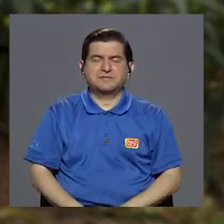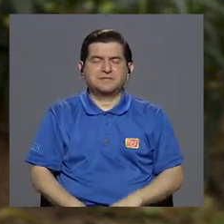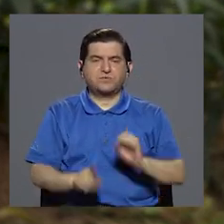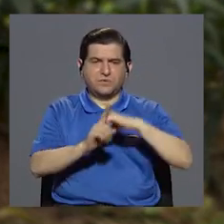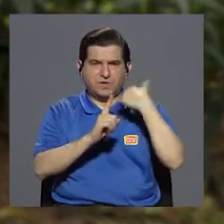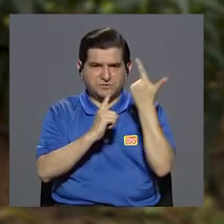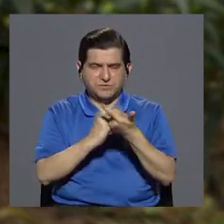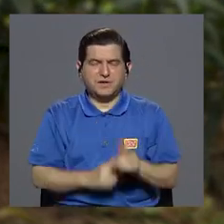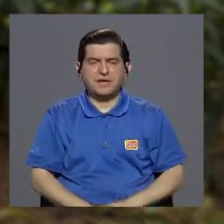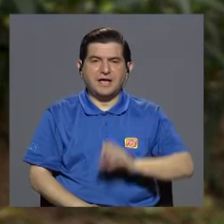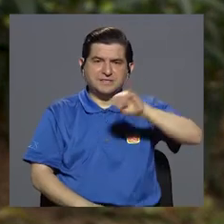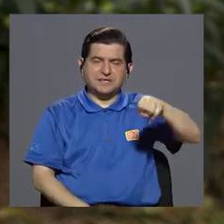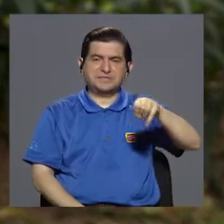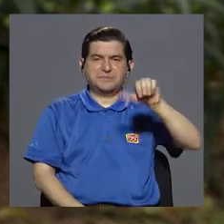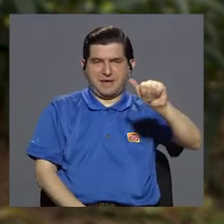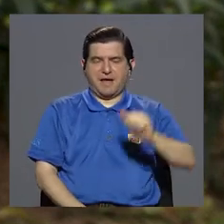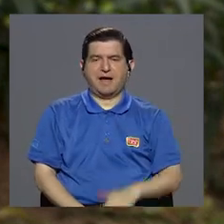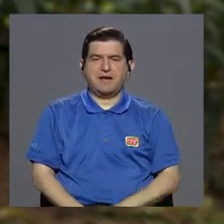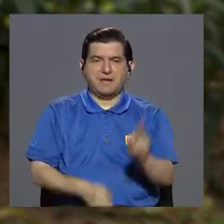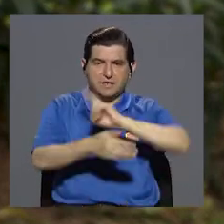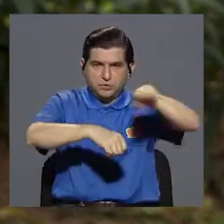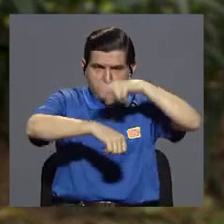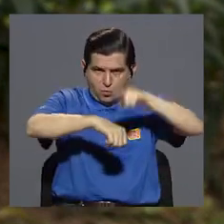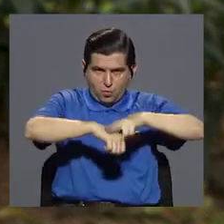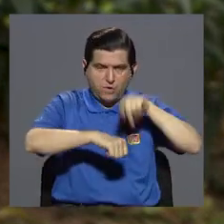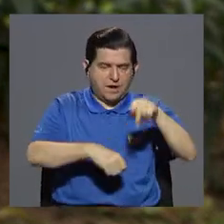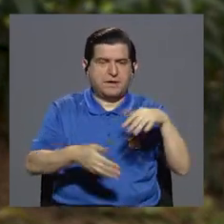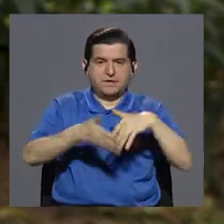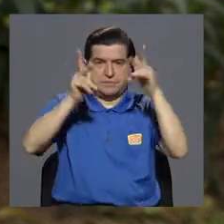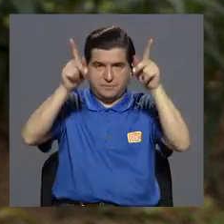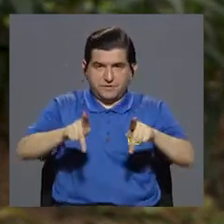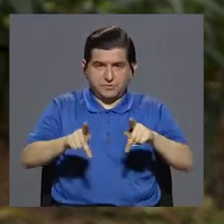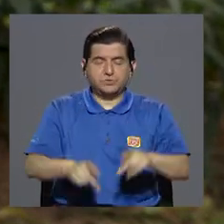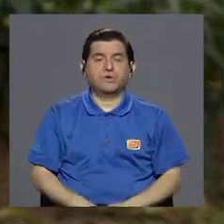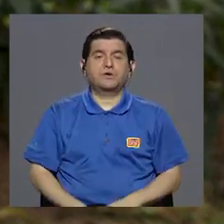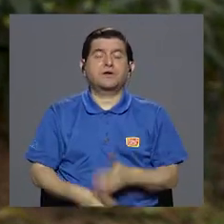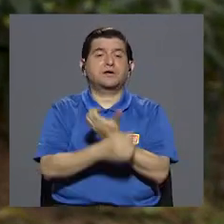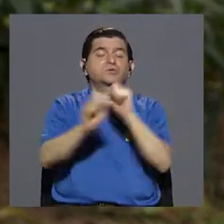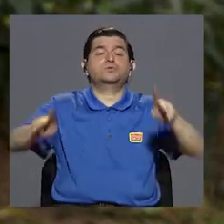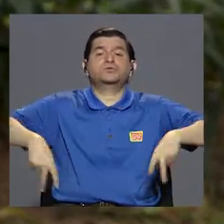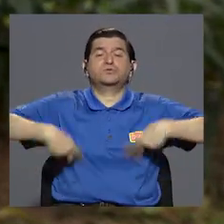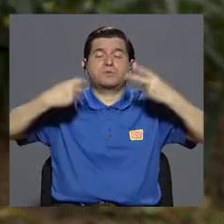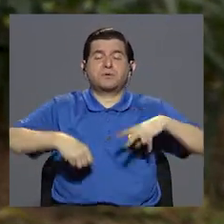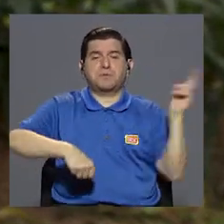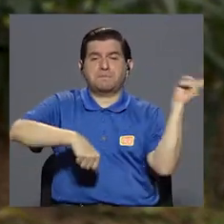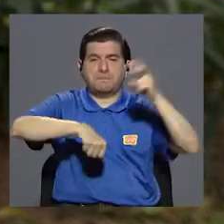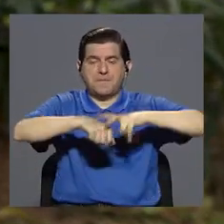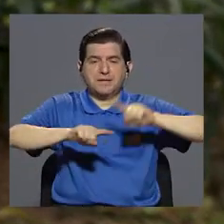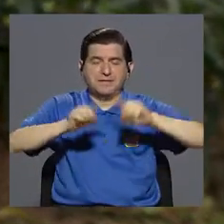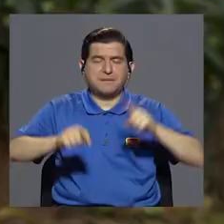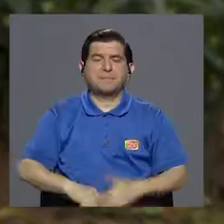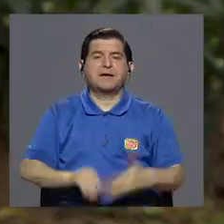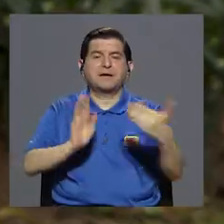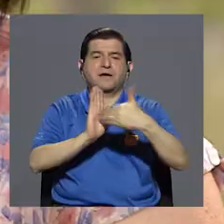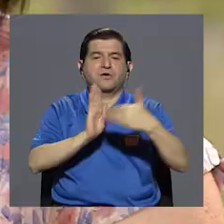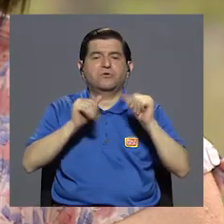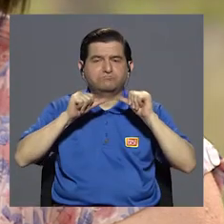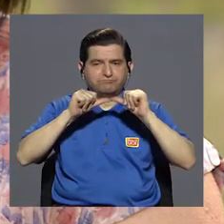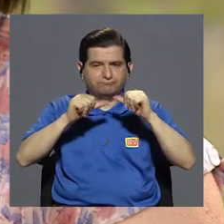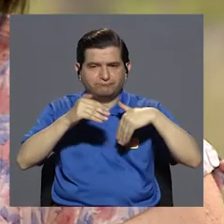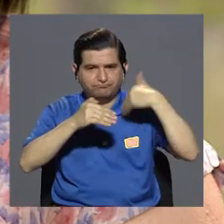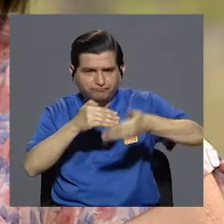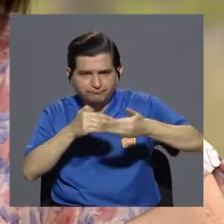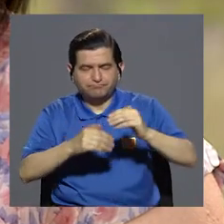Yasmín Arias, en la Universidad Nacional, ella estudió personas que sobreviven la mordedura de serpiente pero que quedan con secuelas.